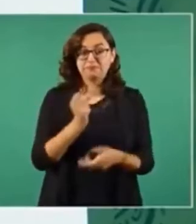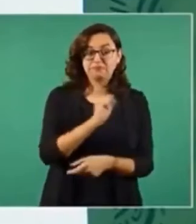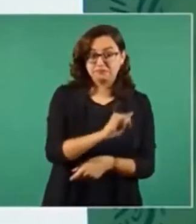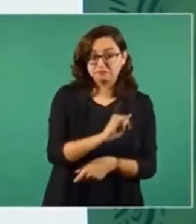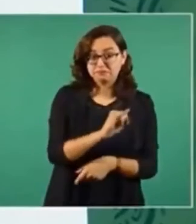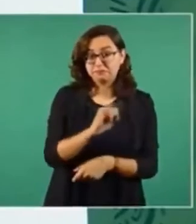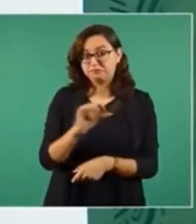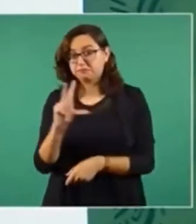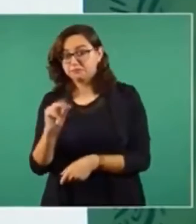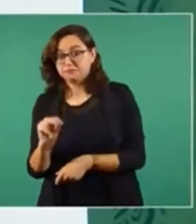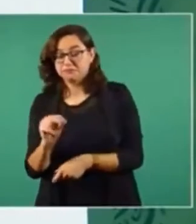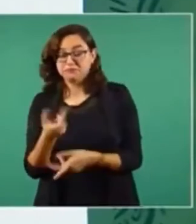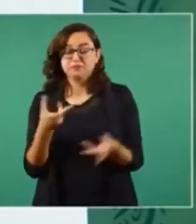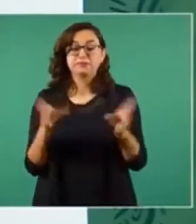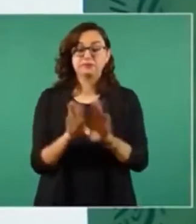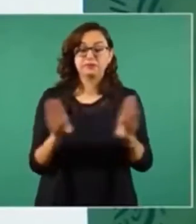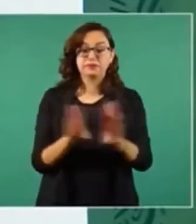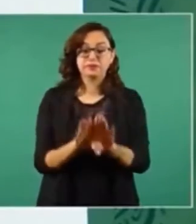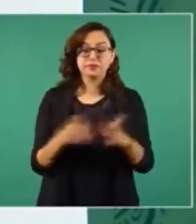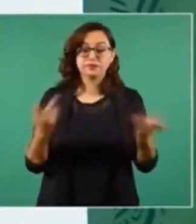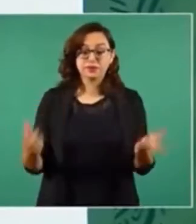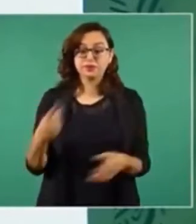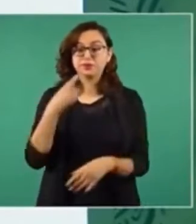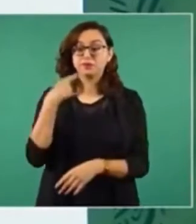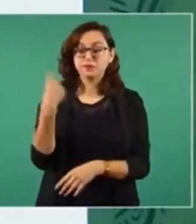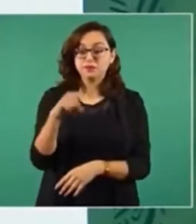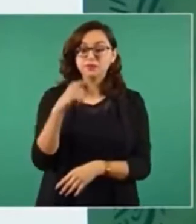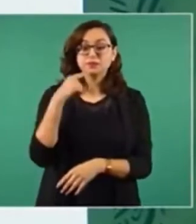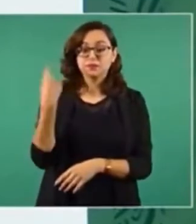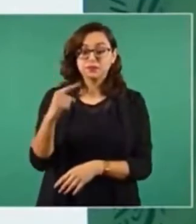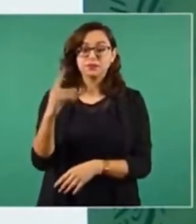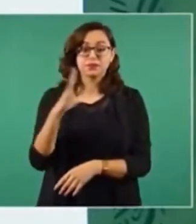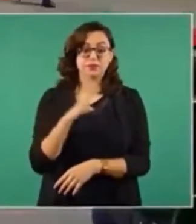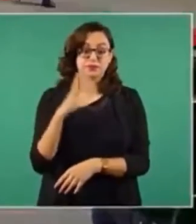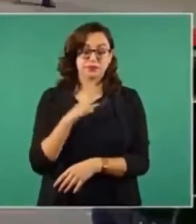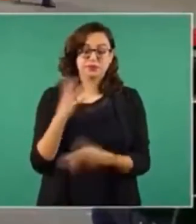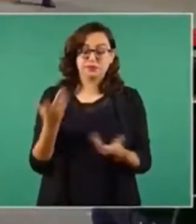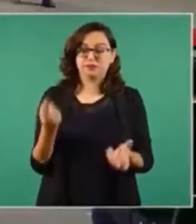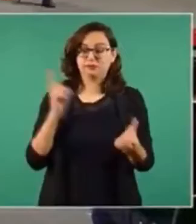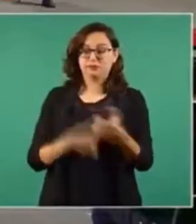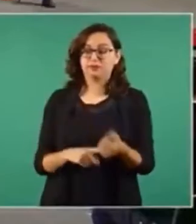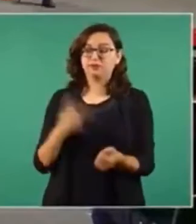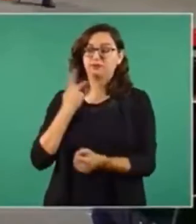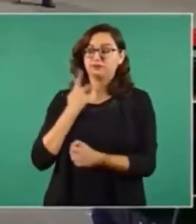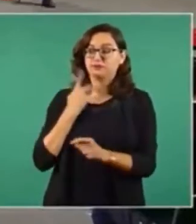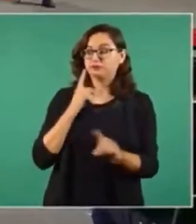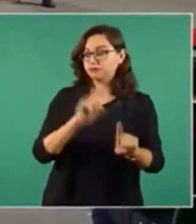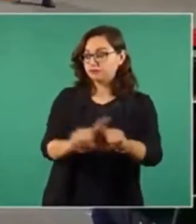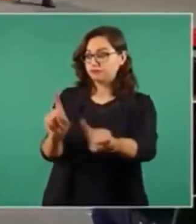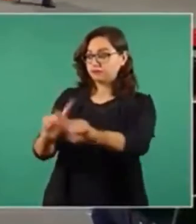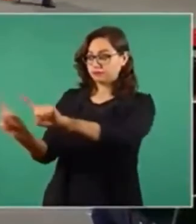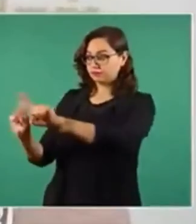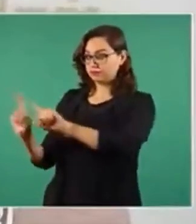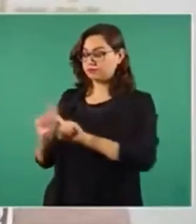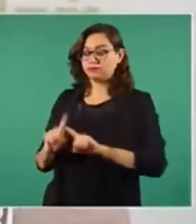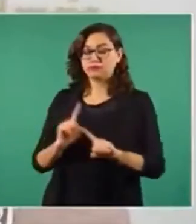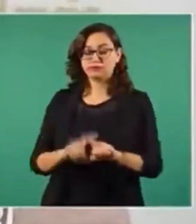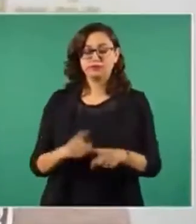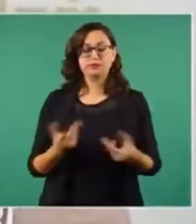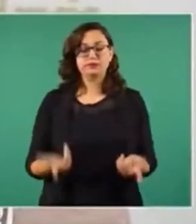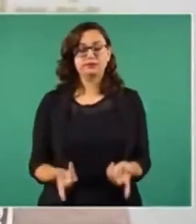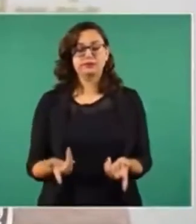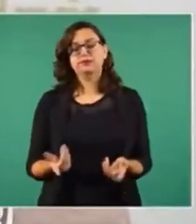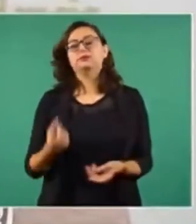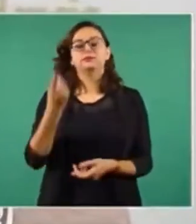porque todo esto se origina por cuestiones políticas por diferencias el